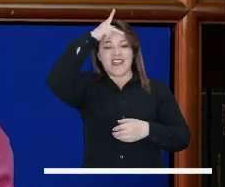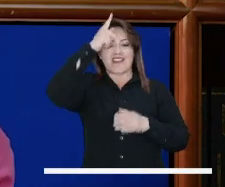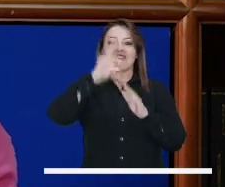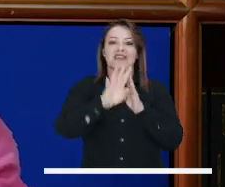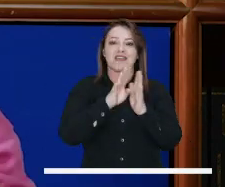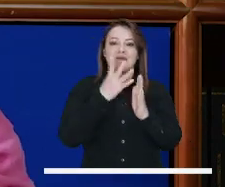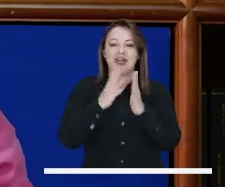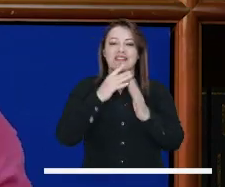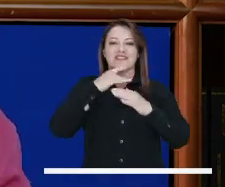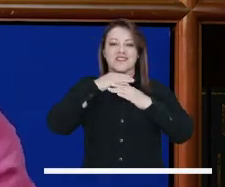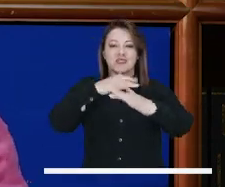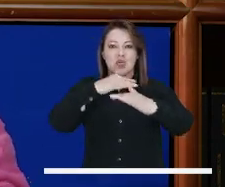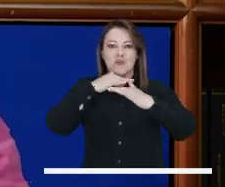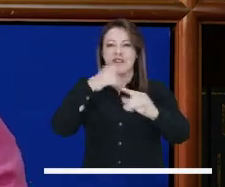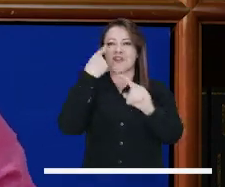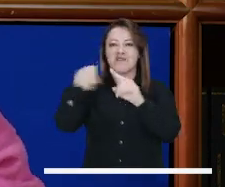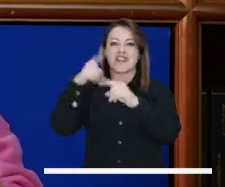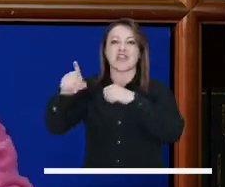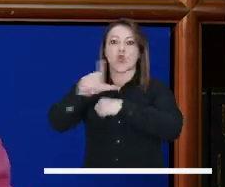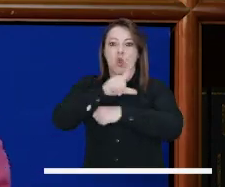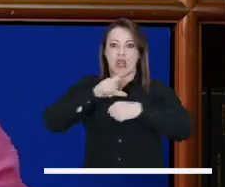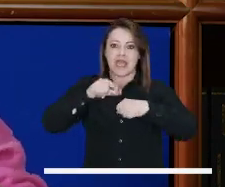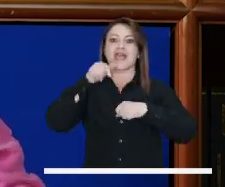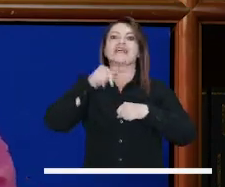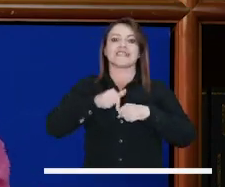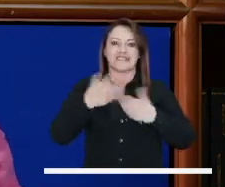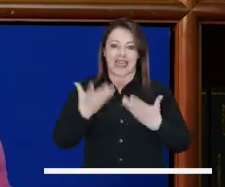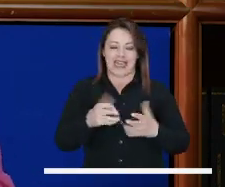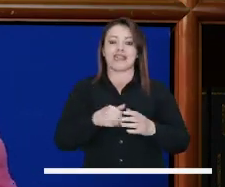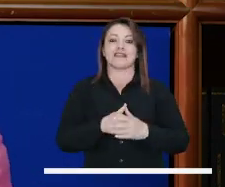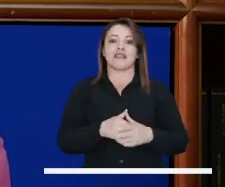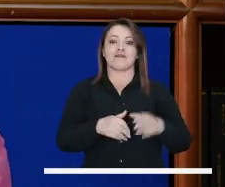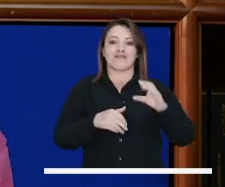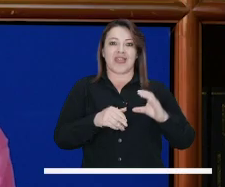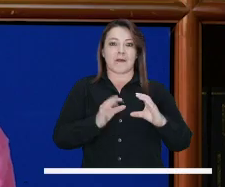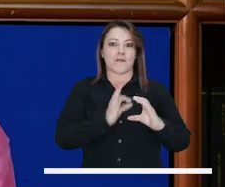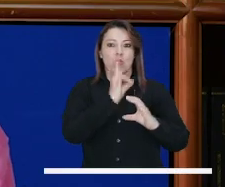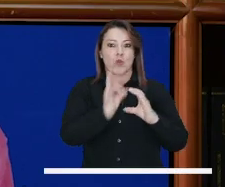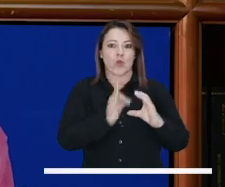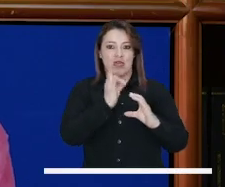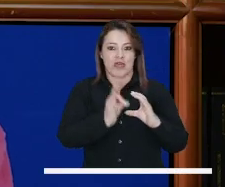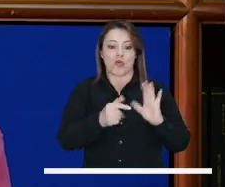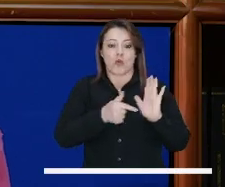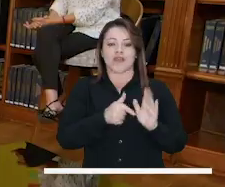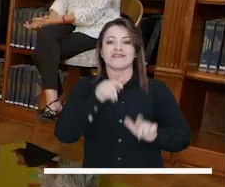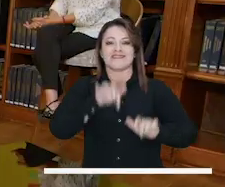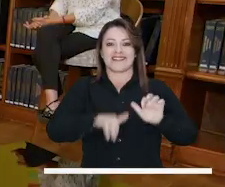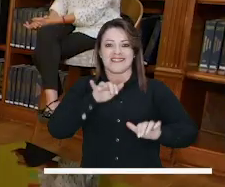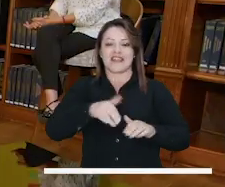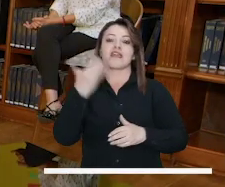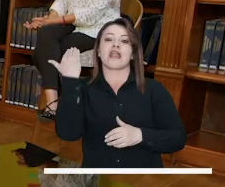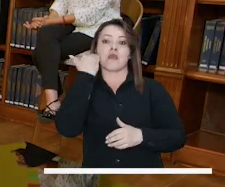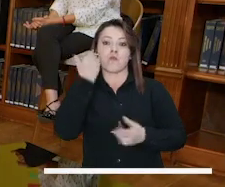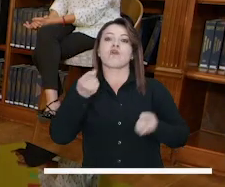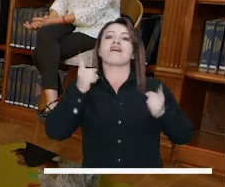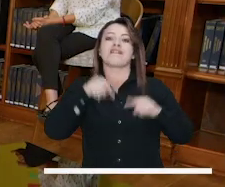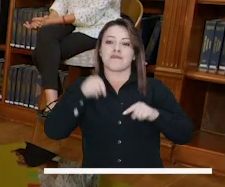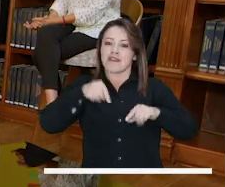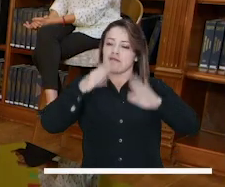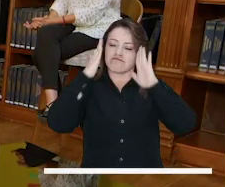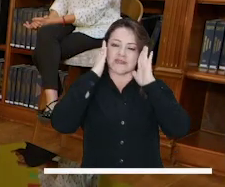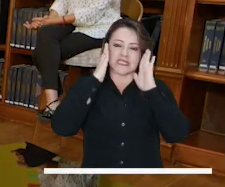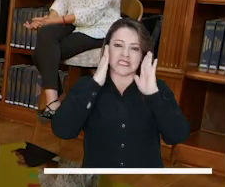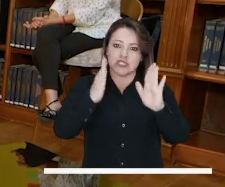Ciudad Bolívar, Kennedy, Bosa, Mártires. La de Mártires es muy importante. Pueden acudir a los